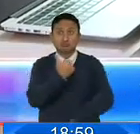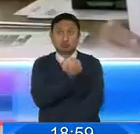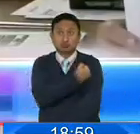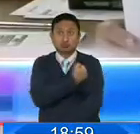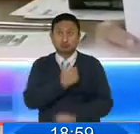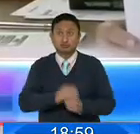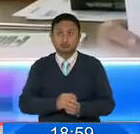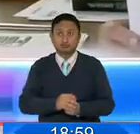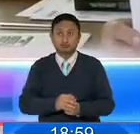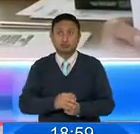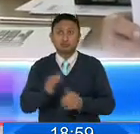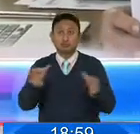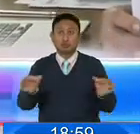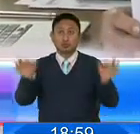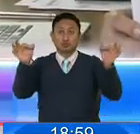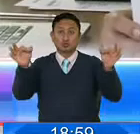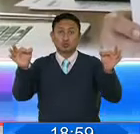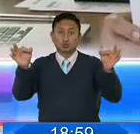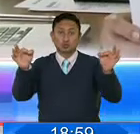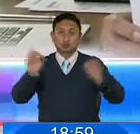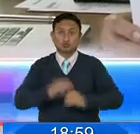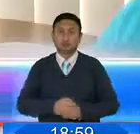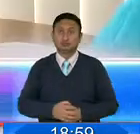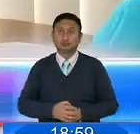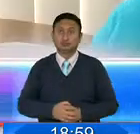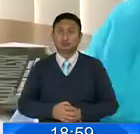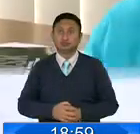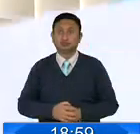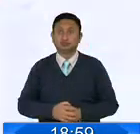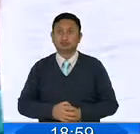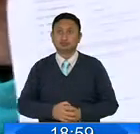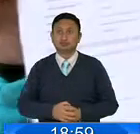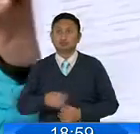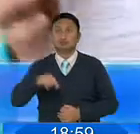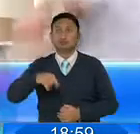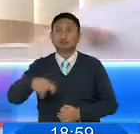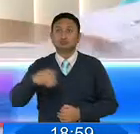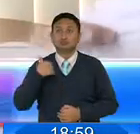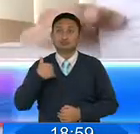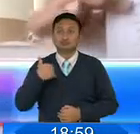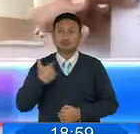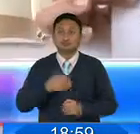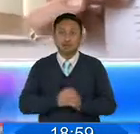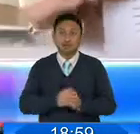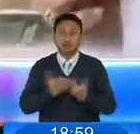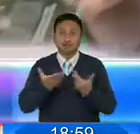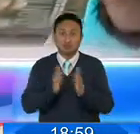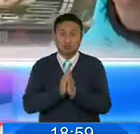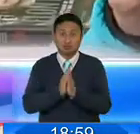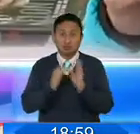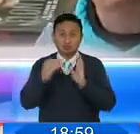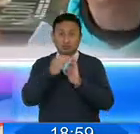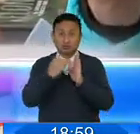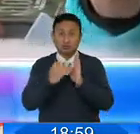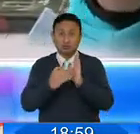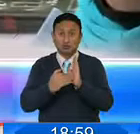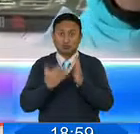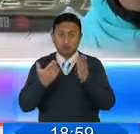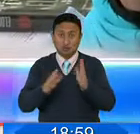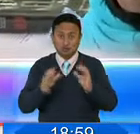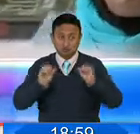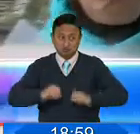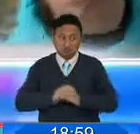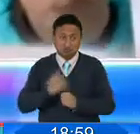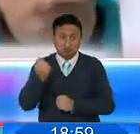Con el documento en mano nos cuenta su experiencia. Yo ya tengo aquí el detalle de mi solicitud, tengo entendido que me